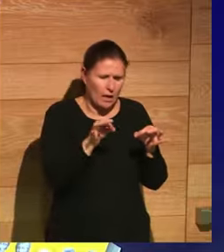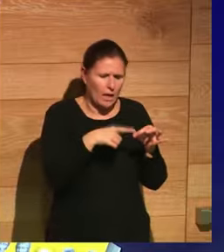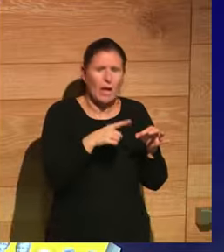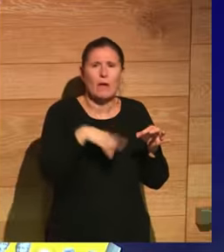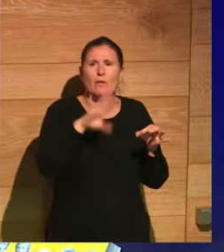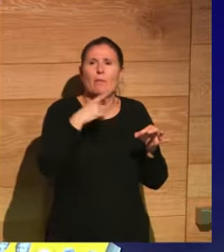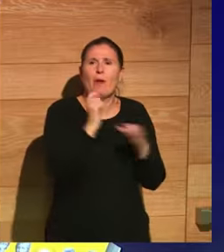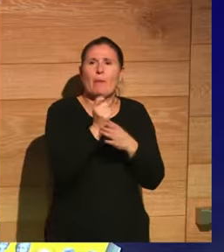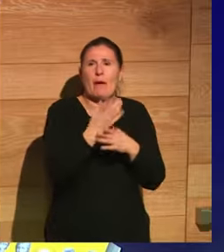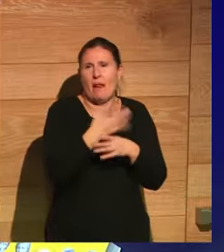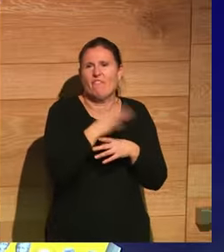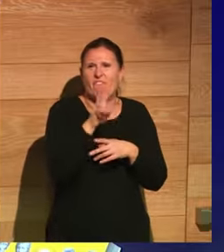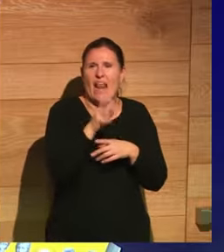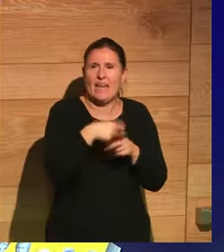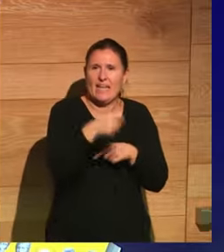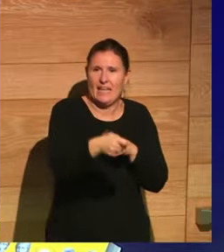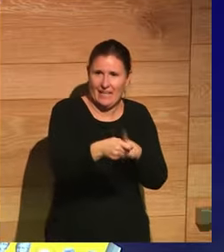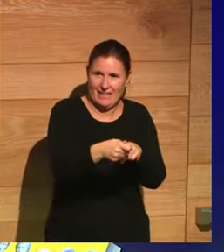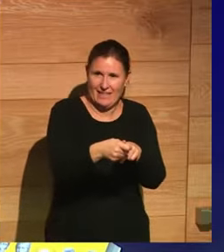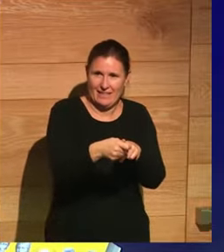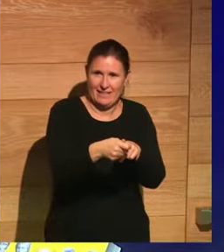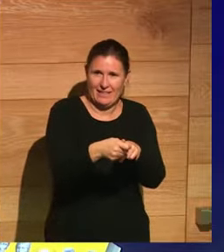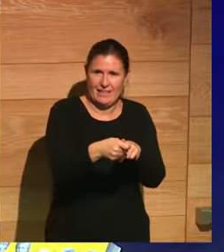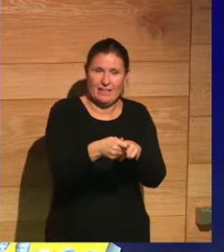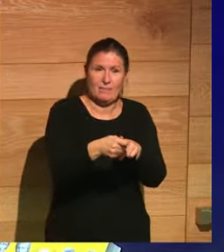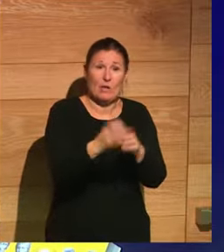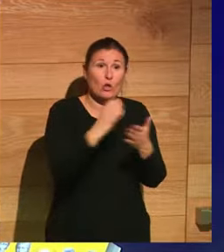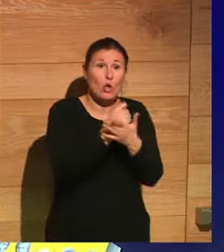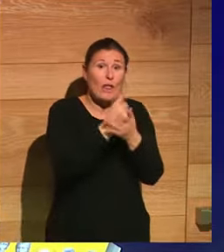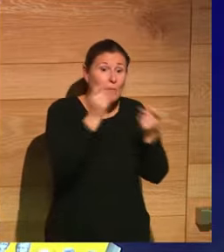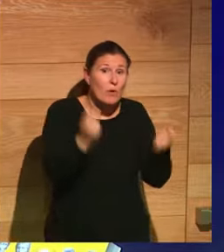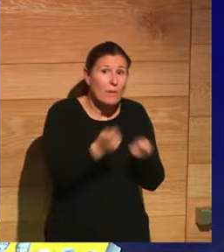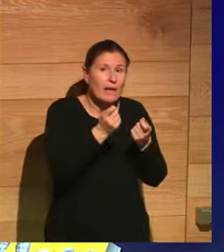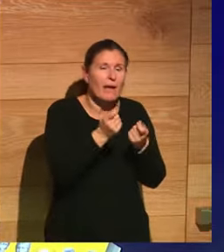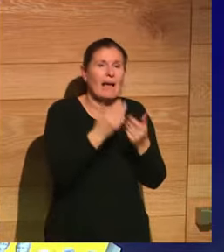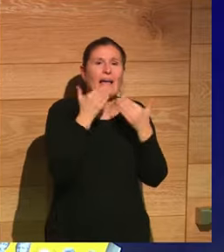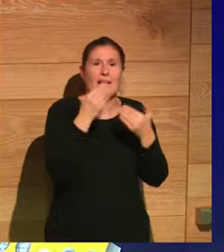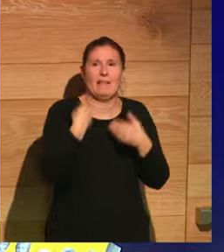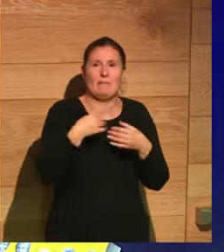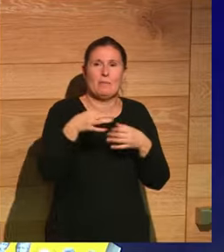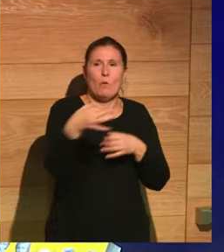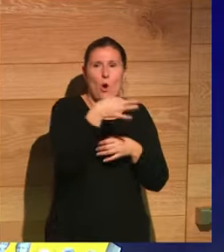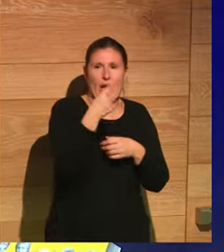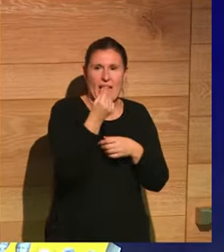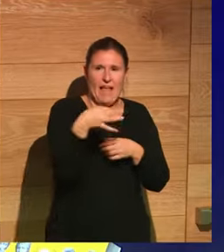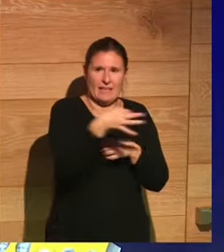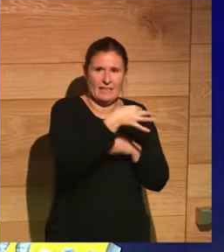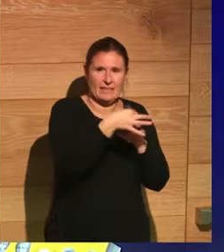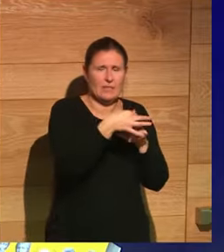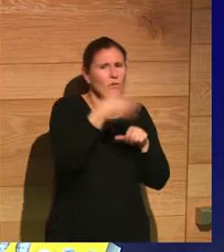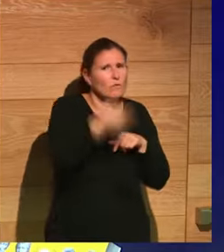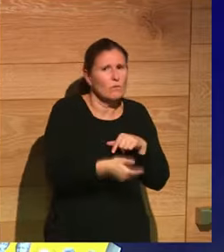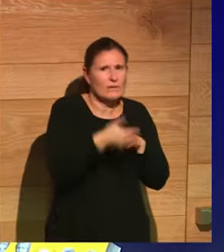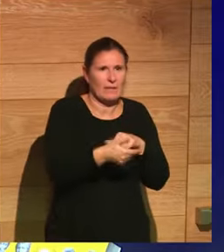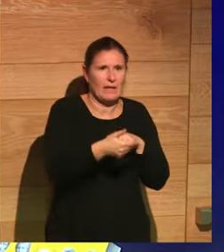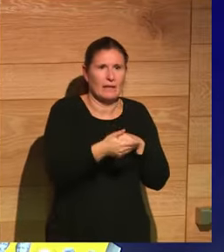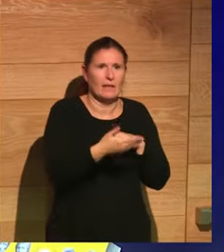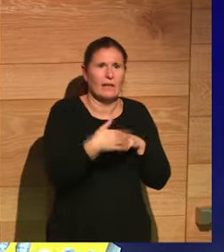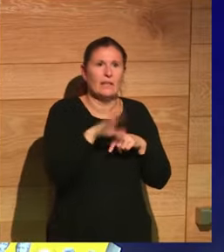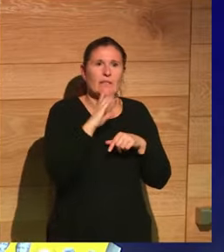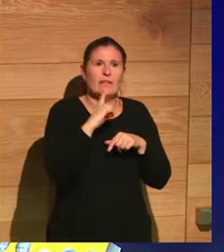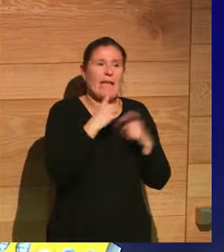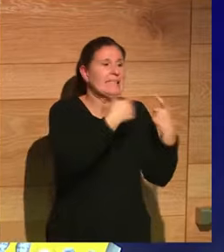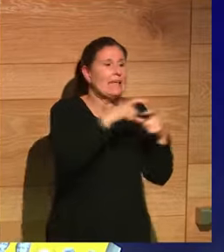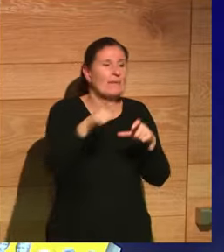igual, esto es para pagar, toma. Pero toda la propaganda se hacía a través de la numismática y eso es fundamental y decías, no se puede